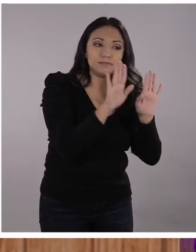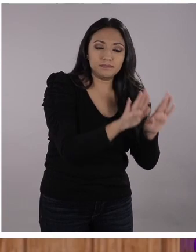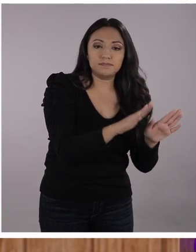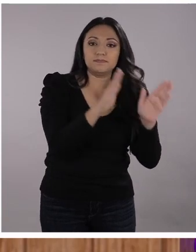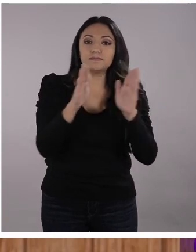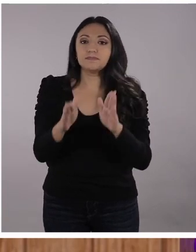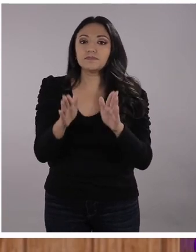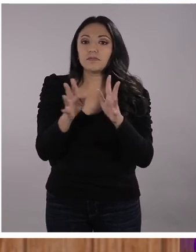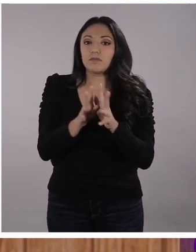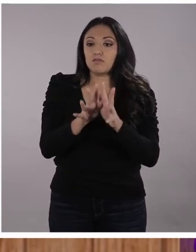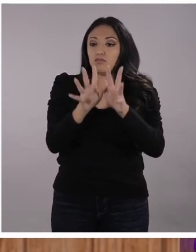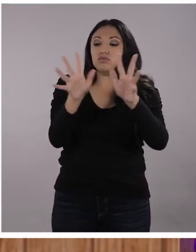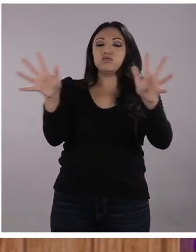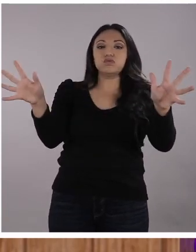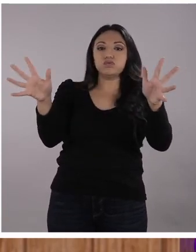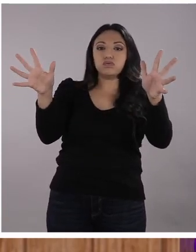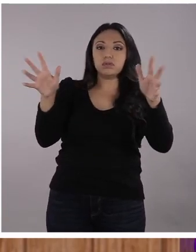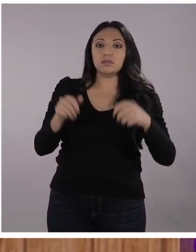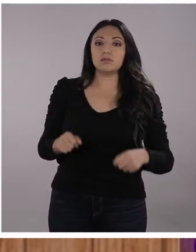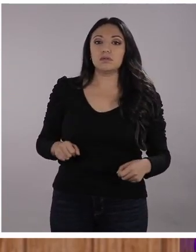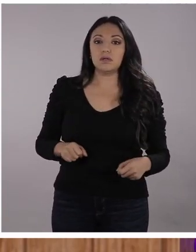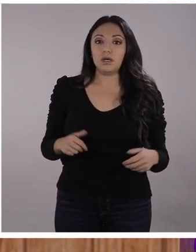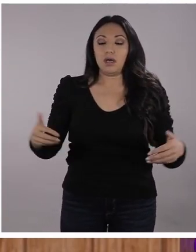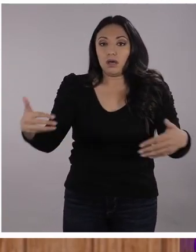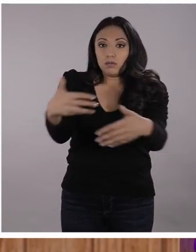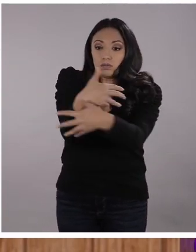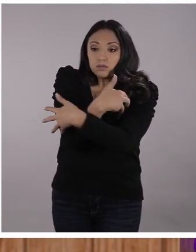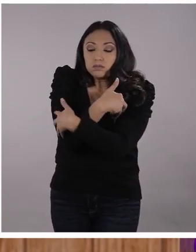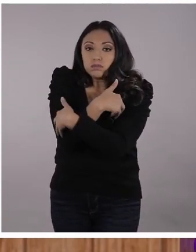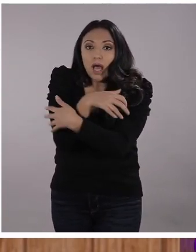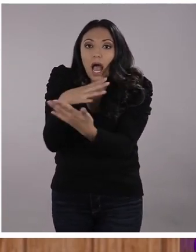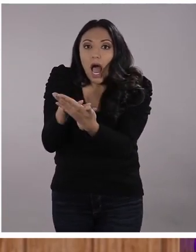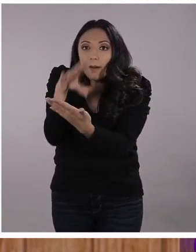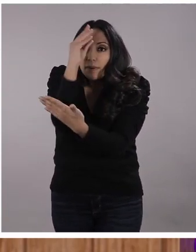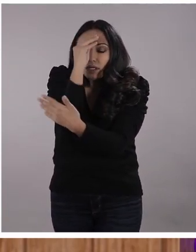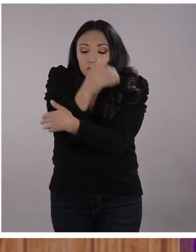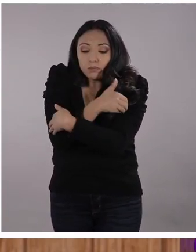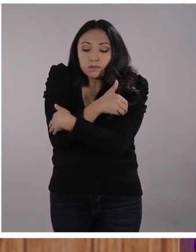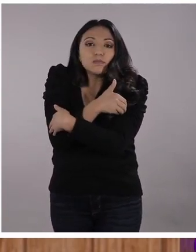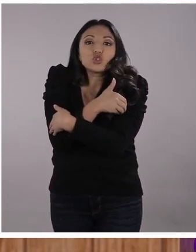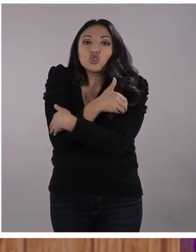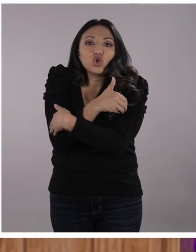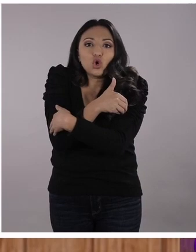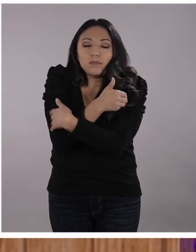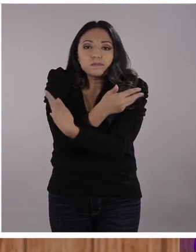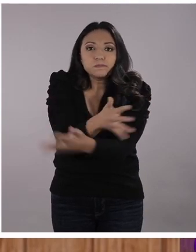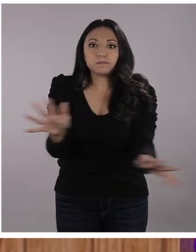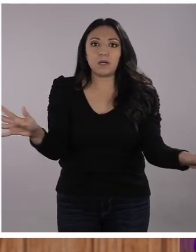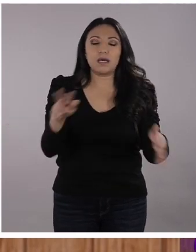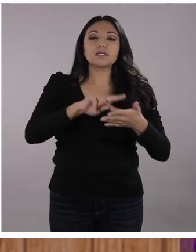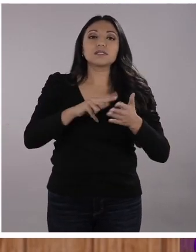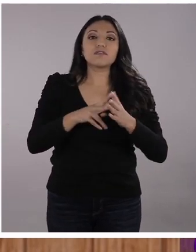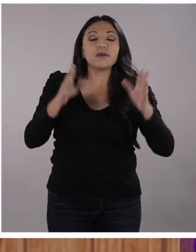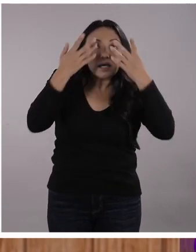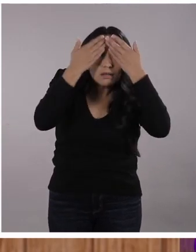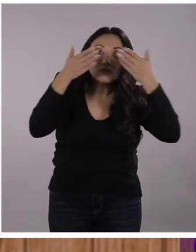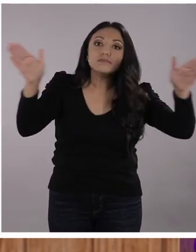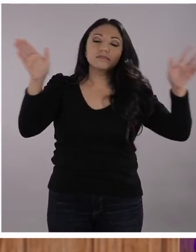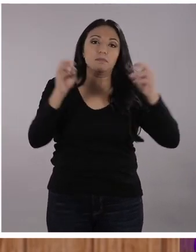es extender. Mire, que el conocimiento no es así. El conocimiento es extender